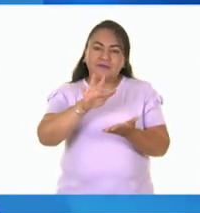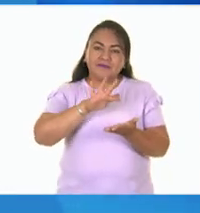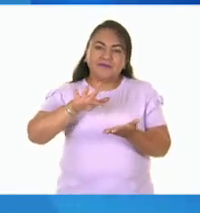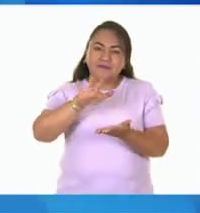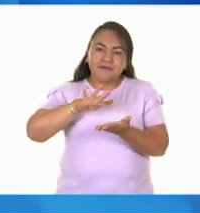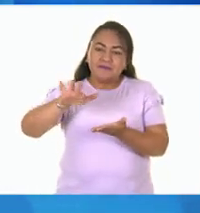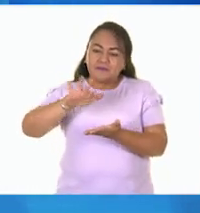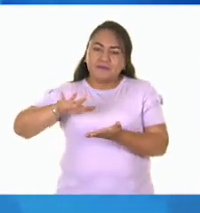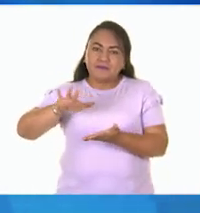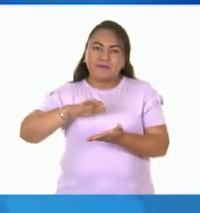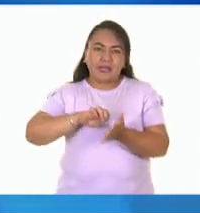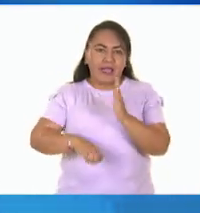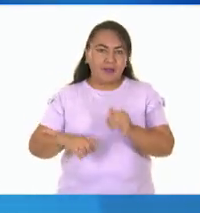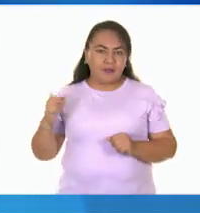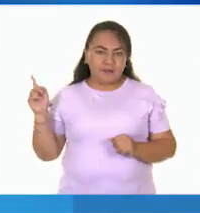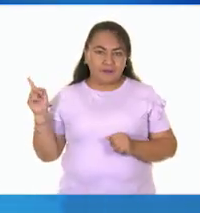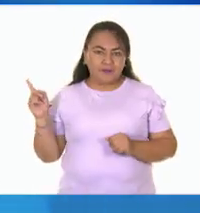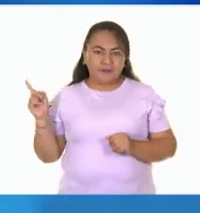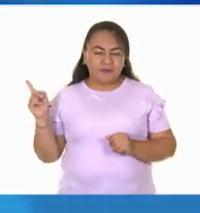las monedas.